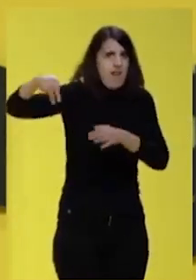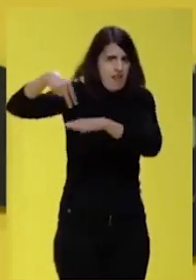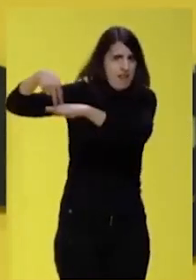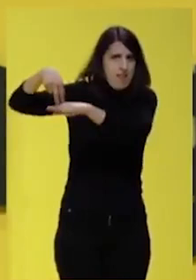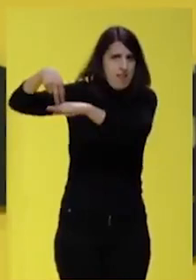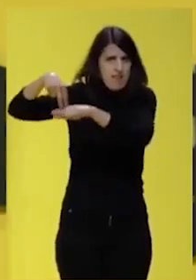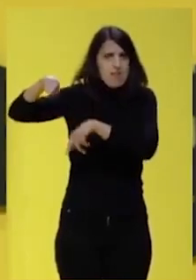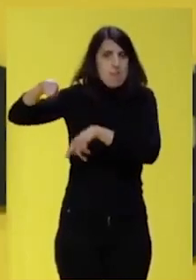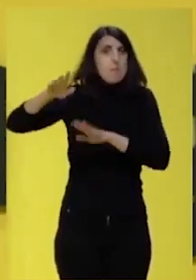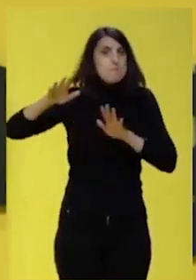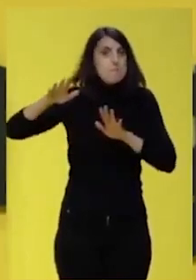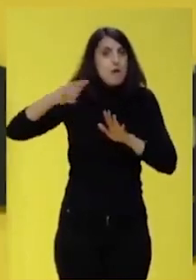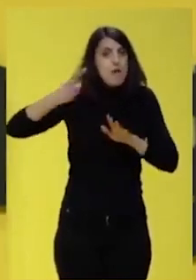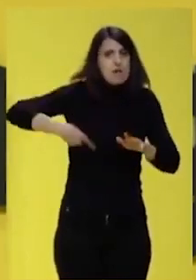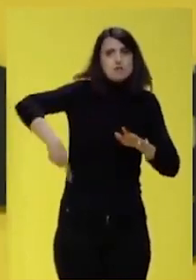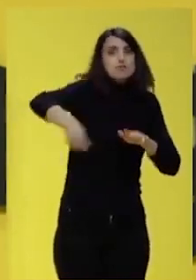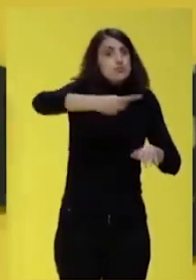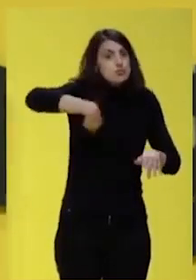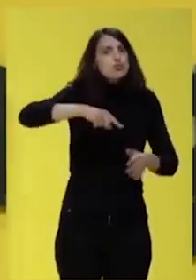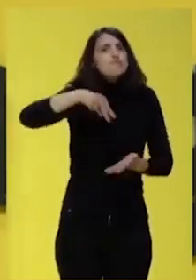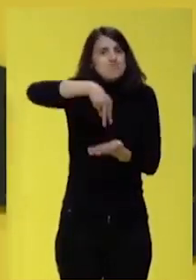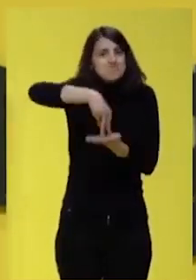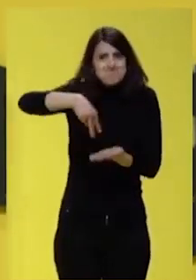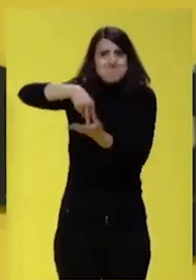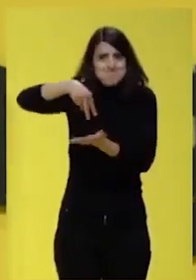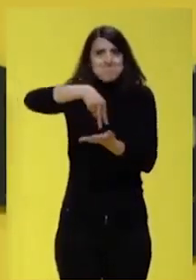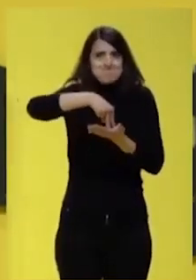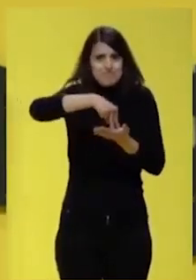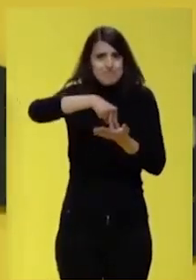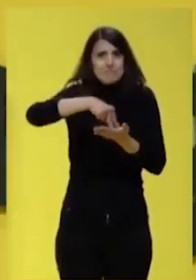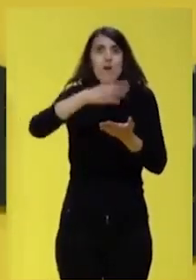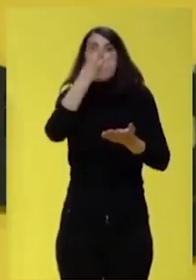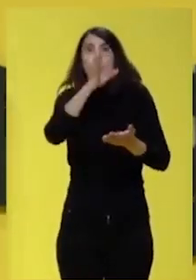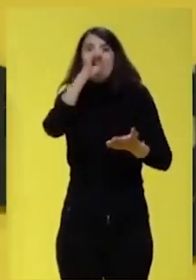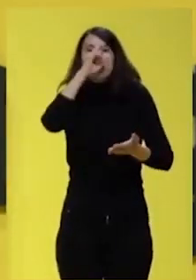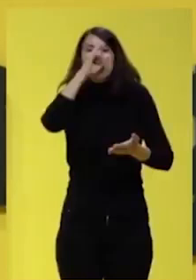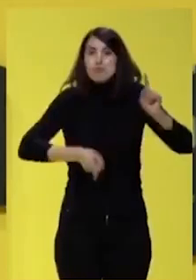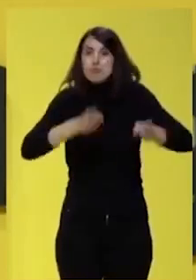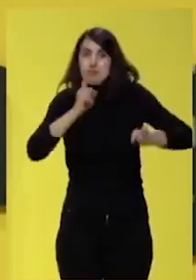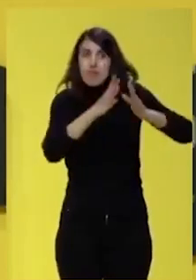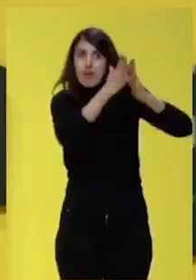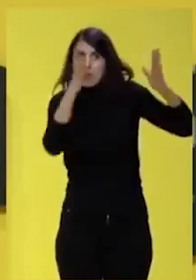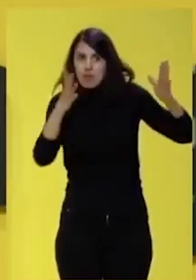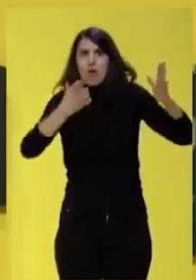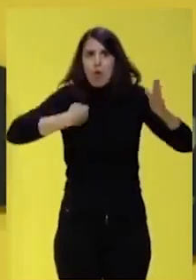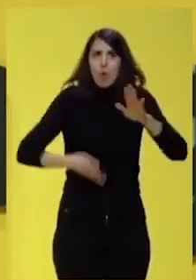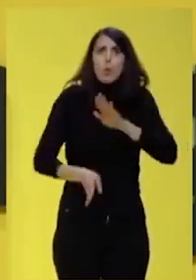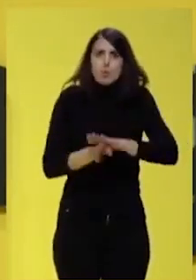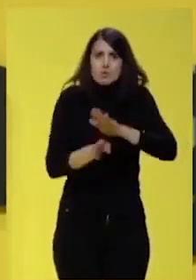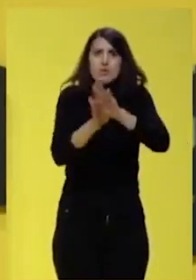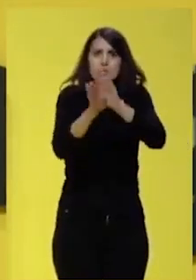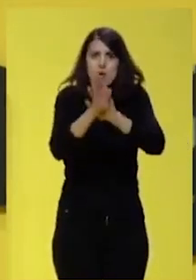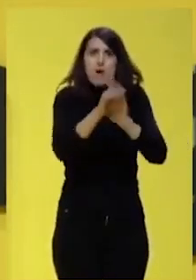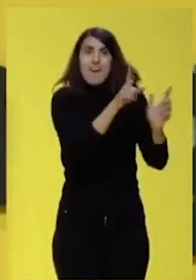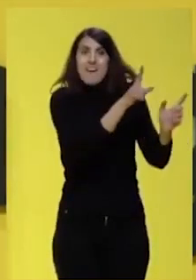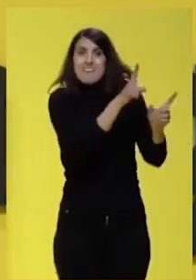cosa. Los que estamos aquí somos nosotros y nosotras después de 40 años de dictadura y después de haber perdido